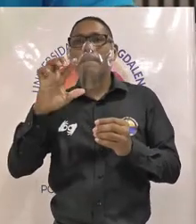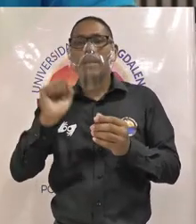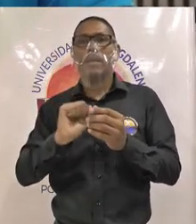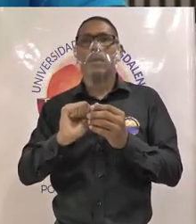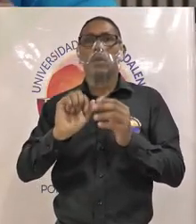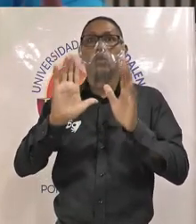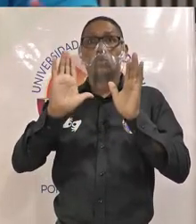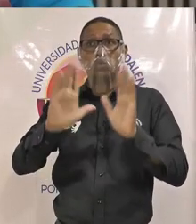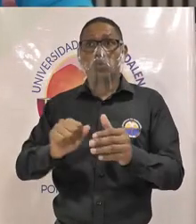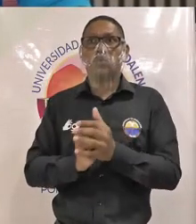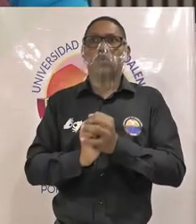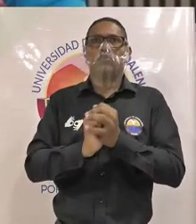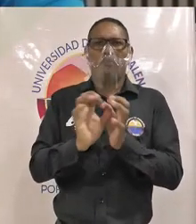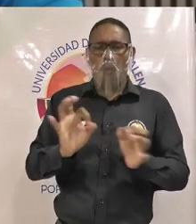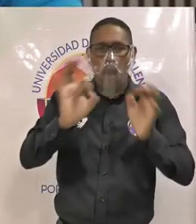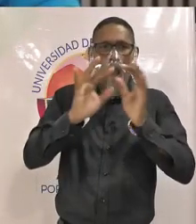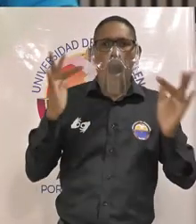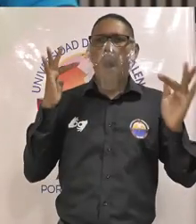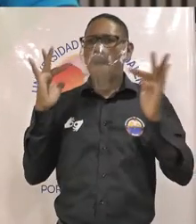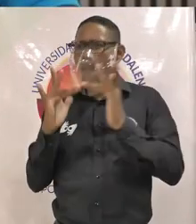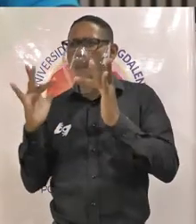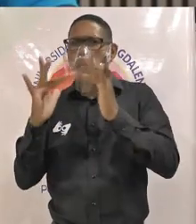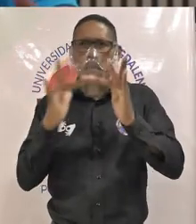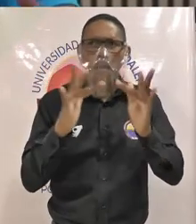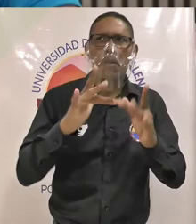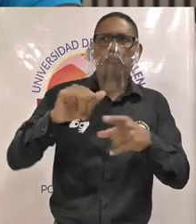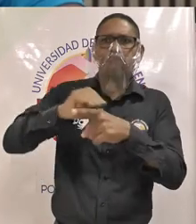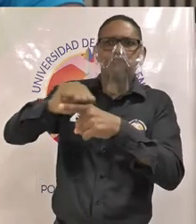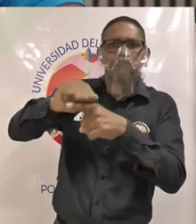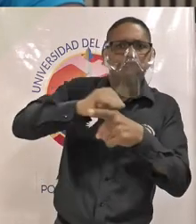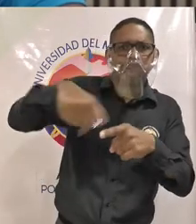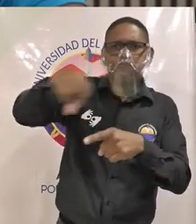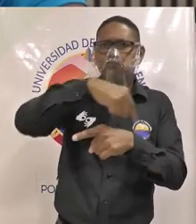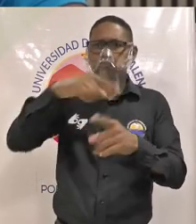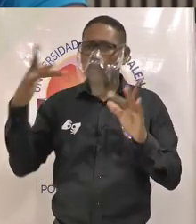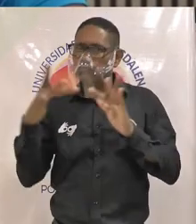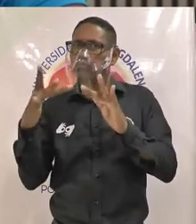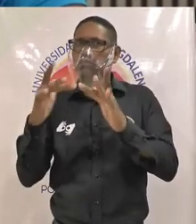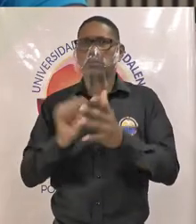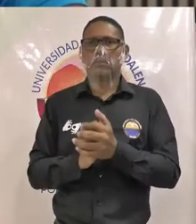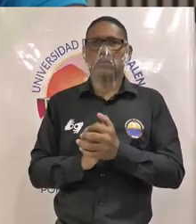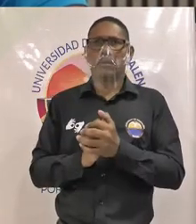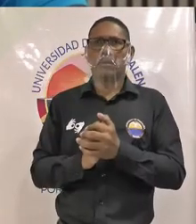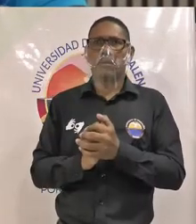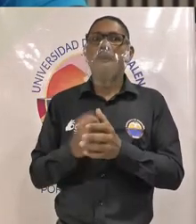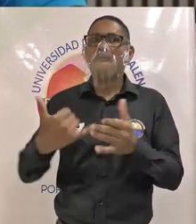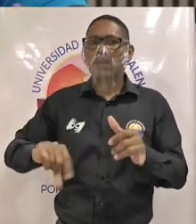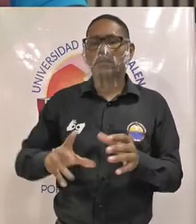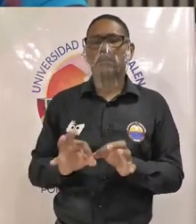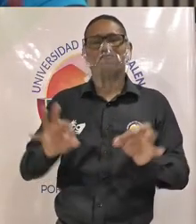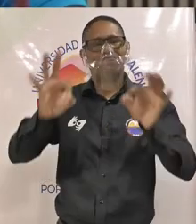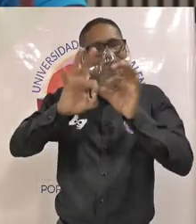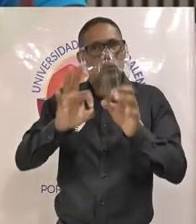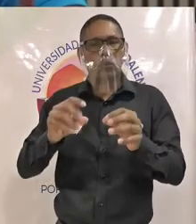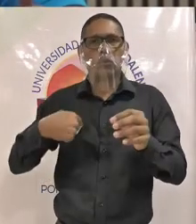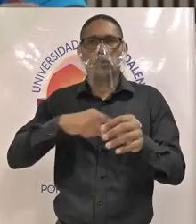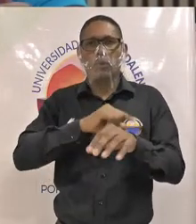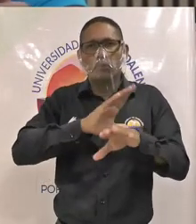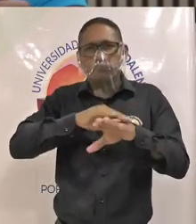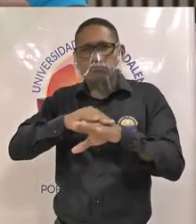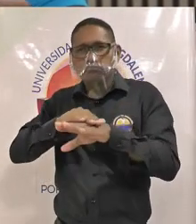programas que vayan acorde a estas necesidades y finalmente proponemos la adopción de